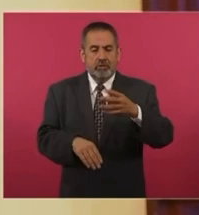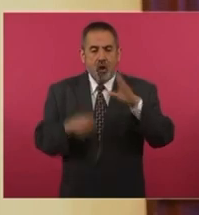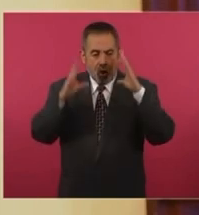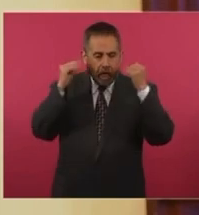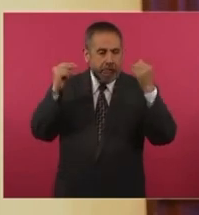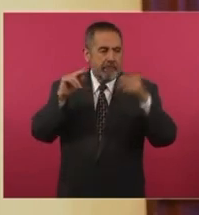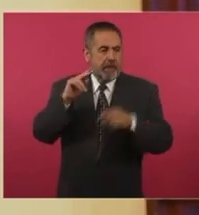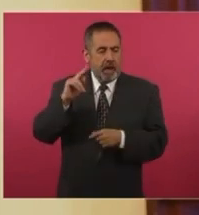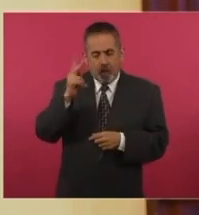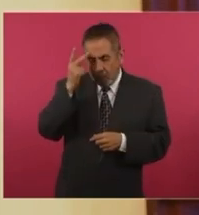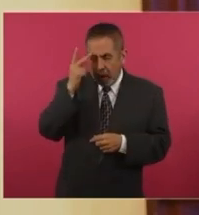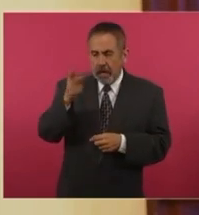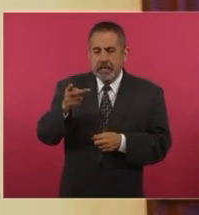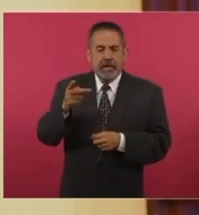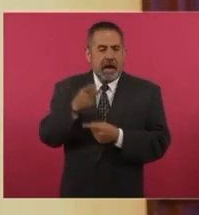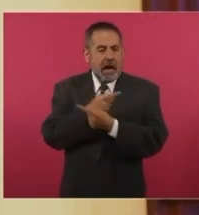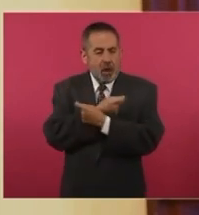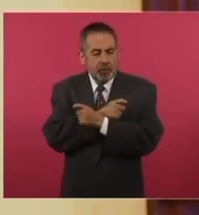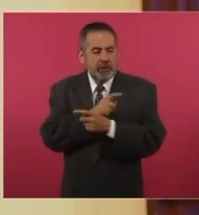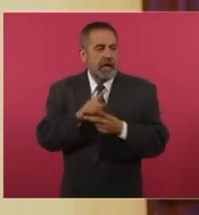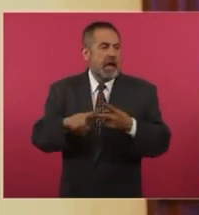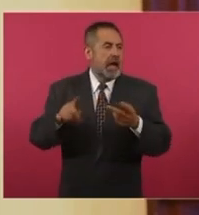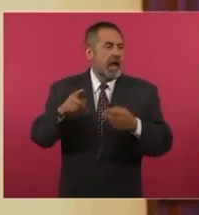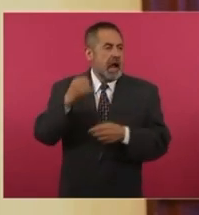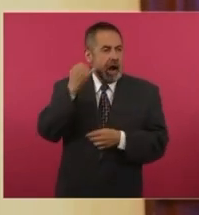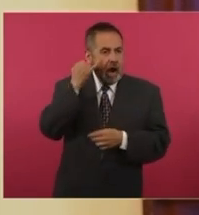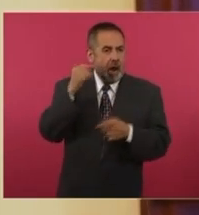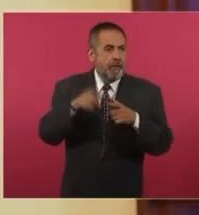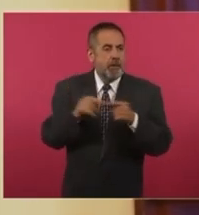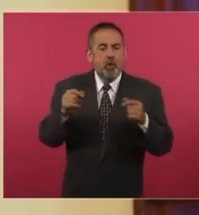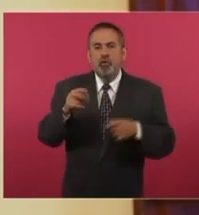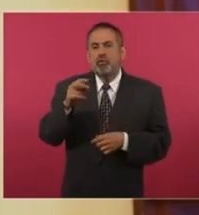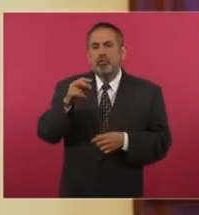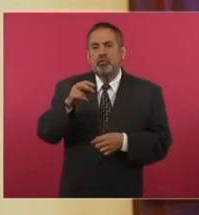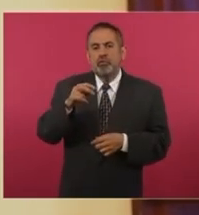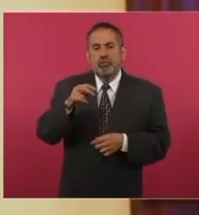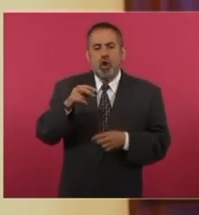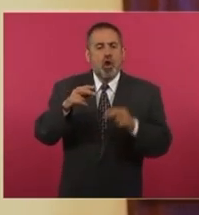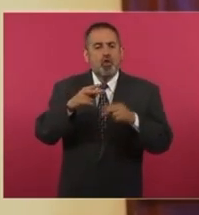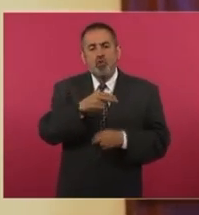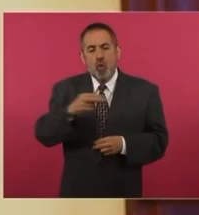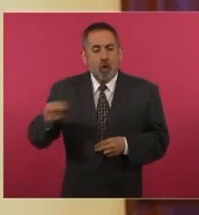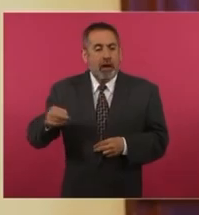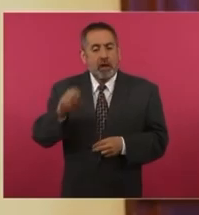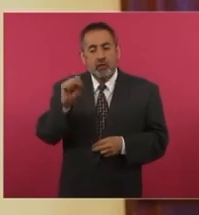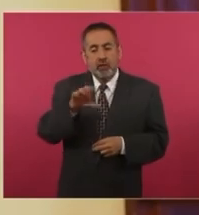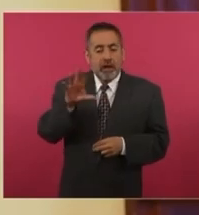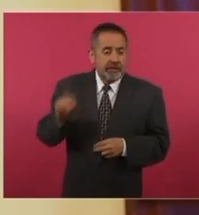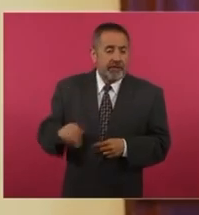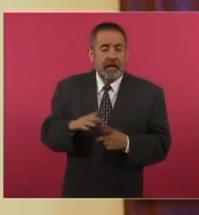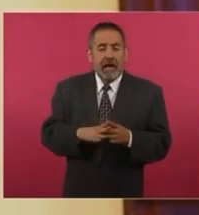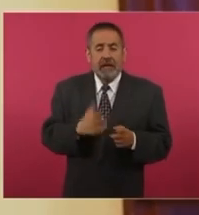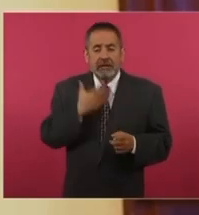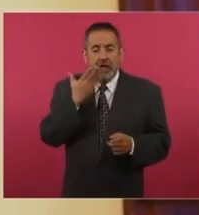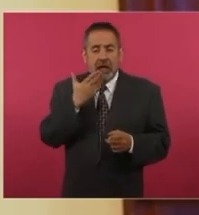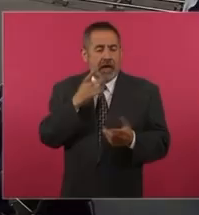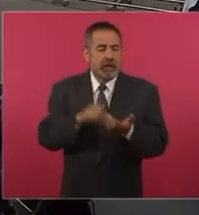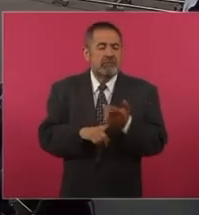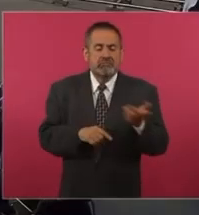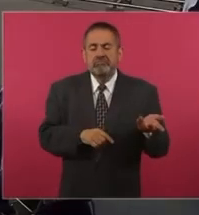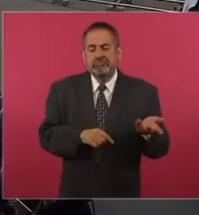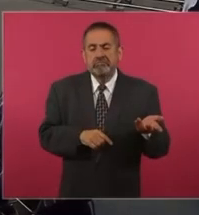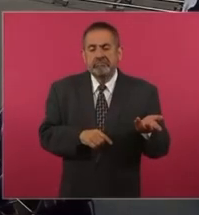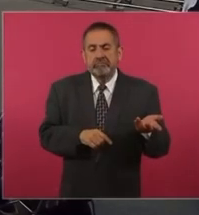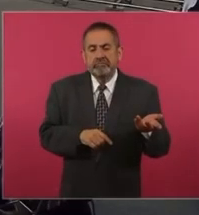Polonia, Austria, Japón, Noruega, Francia, Sudáfrica y la República Checa, pues tienen por abajo